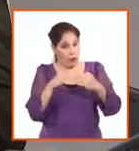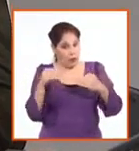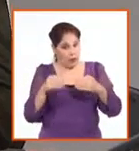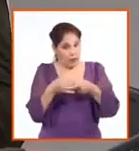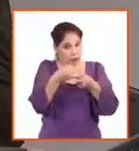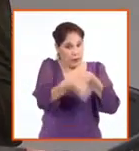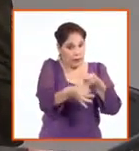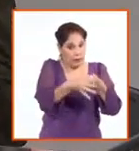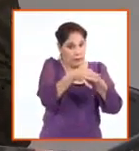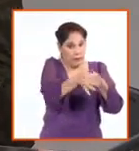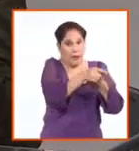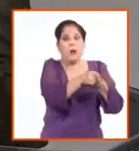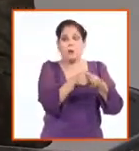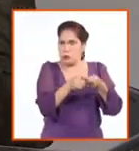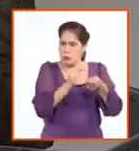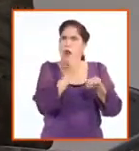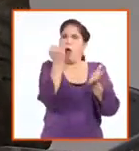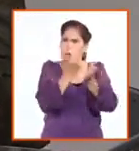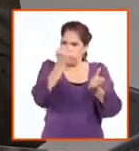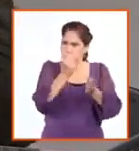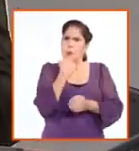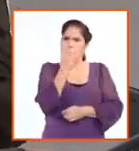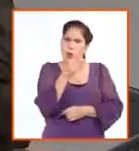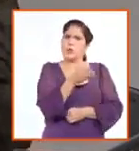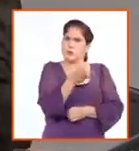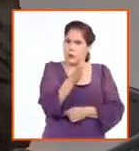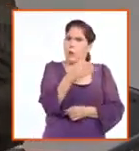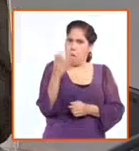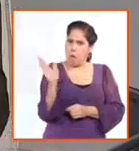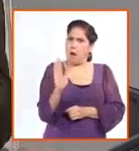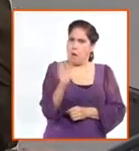Laura decía, la parte negra del asunto.